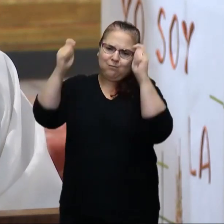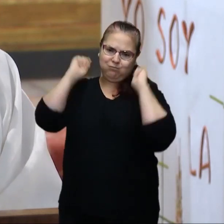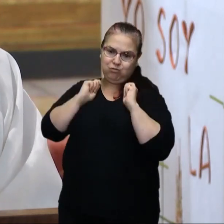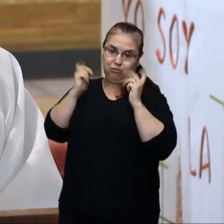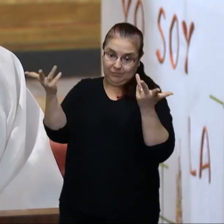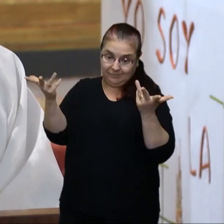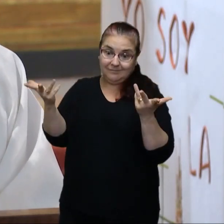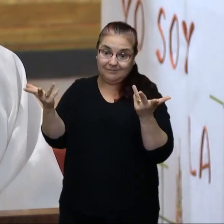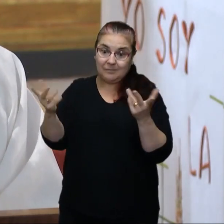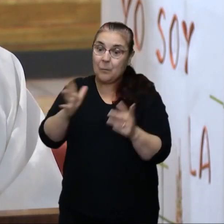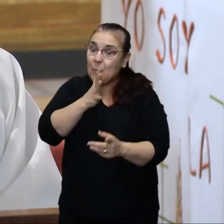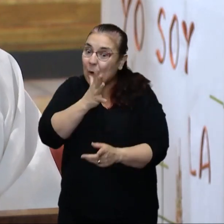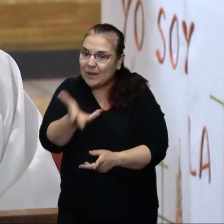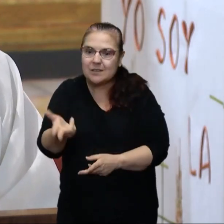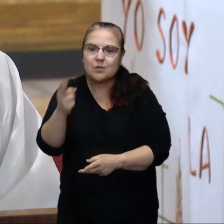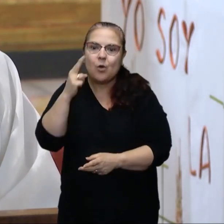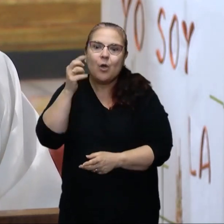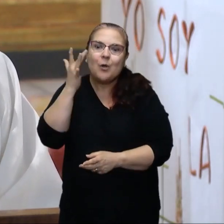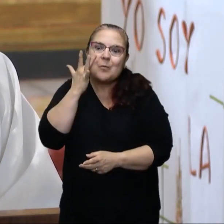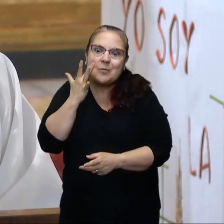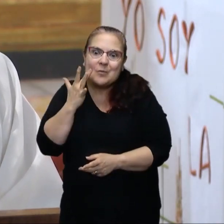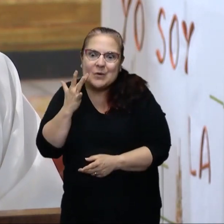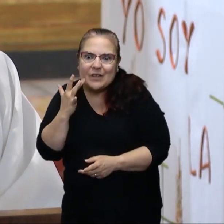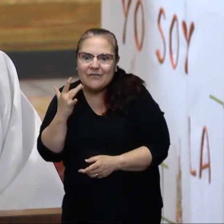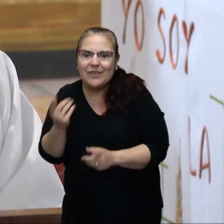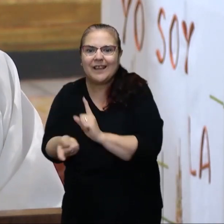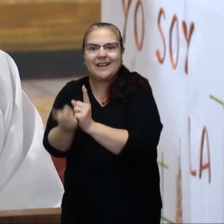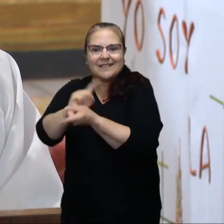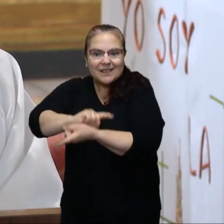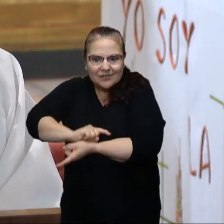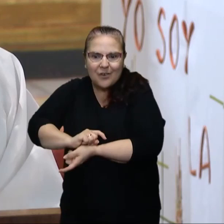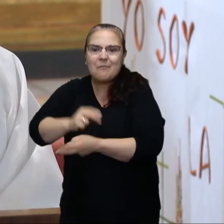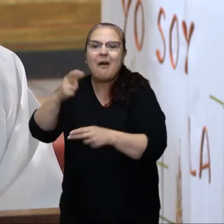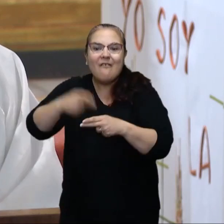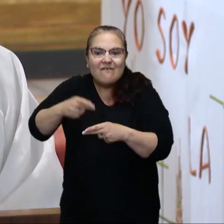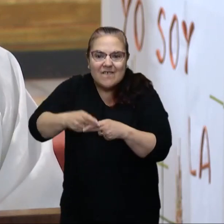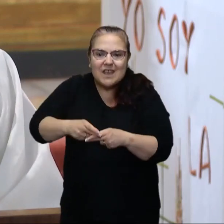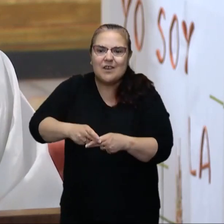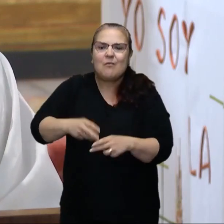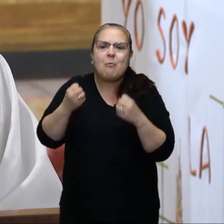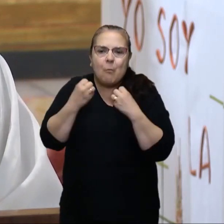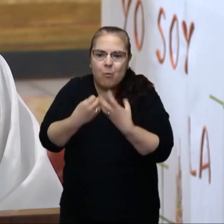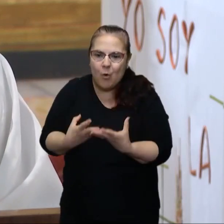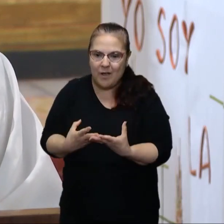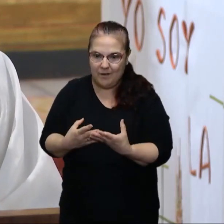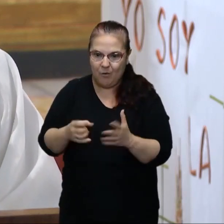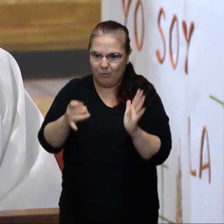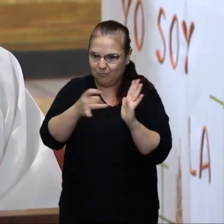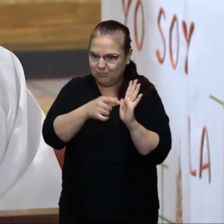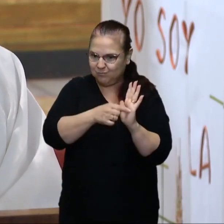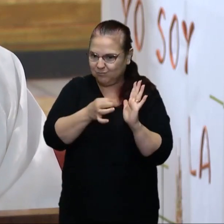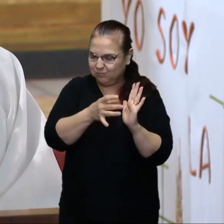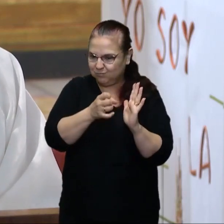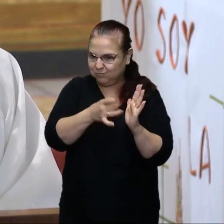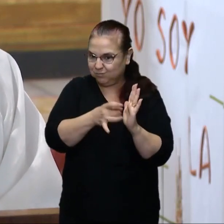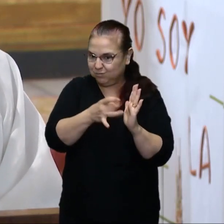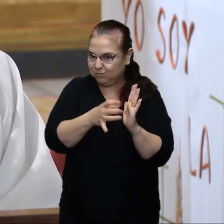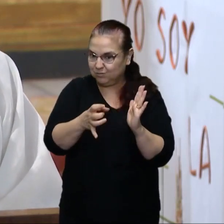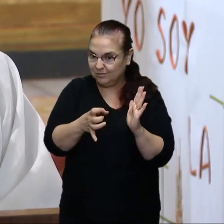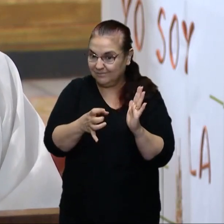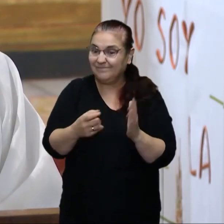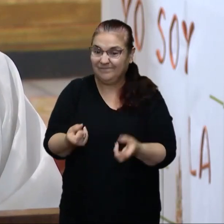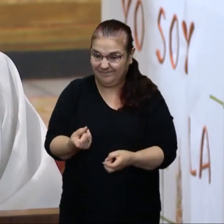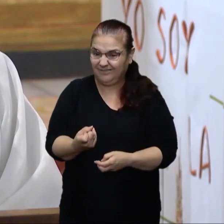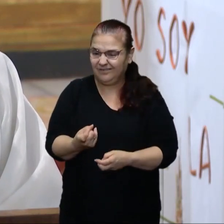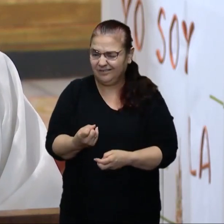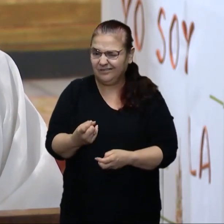purifica y nos transforma misteriosamente en vino bueno. En esos momentos de necesidad, nos sentimos a